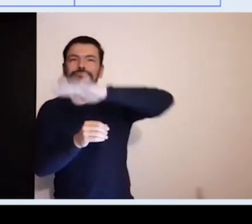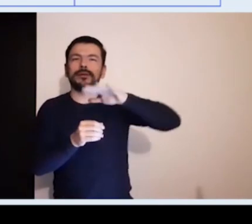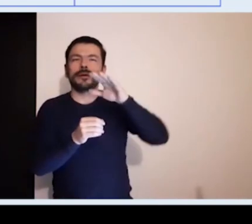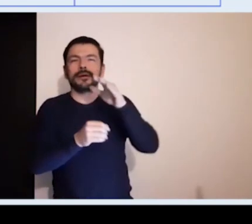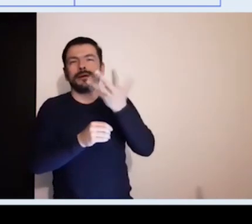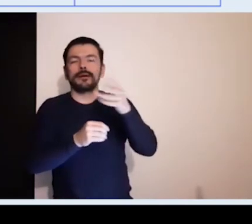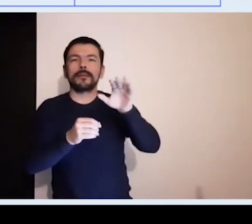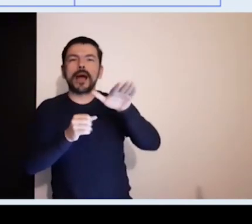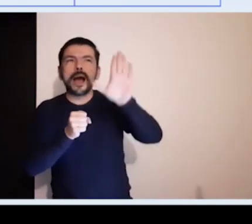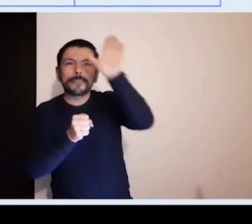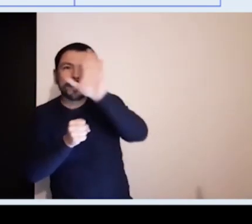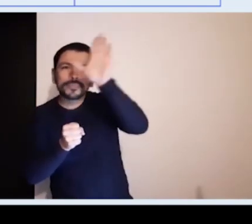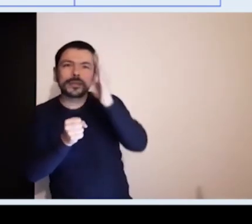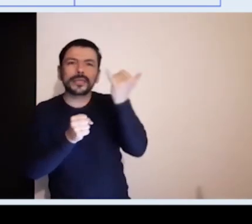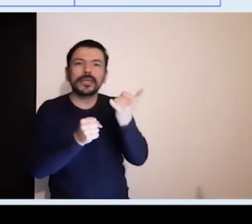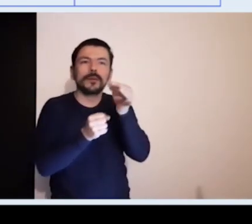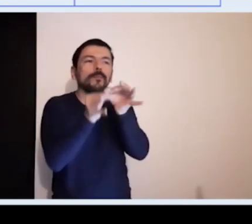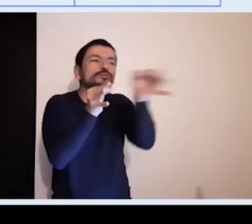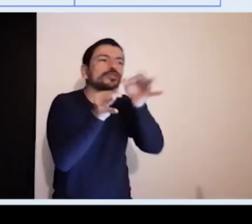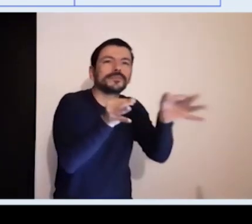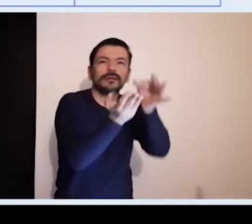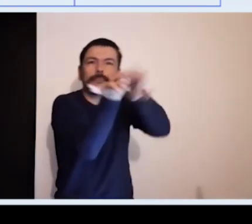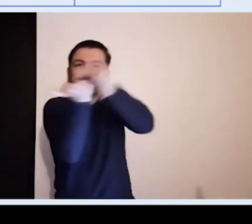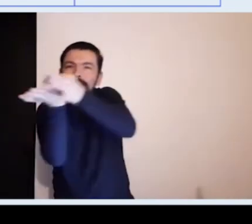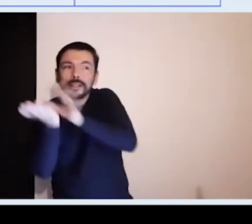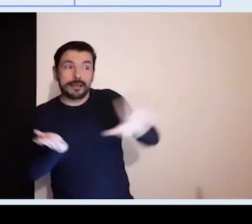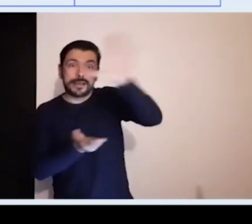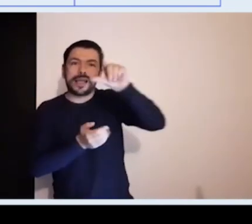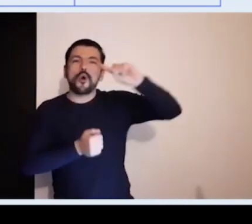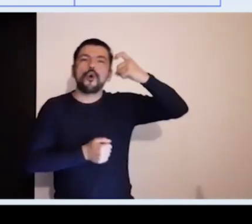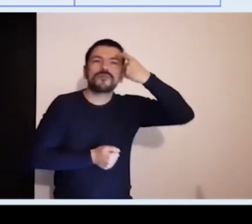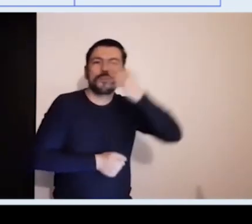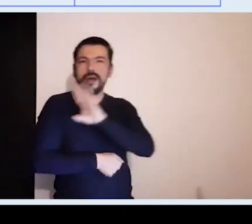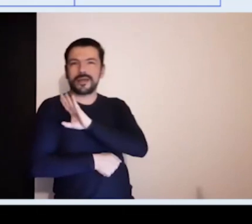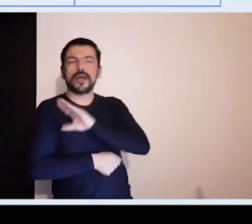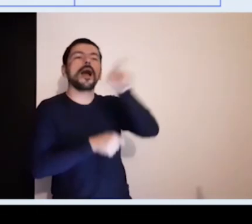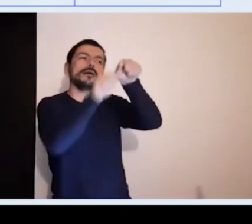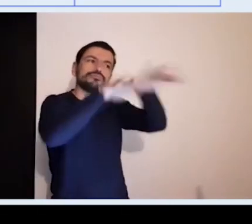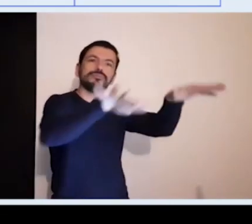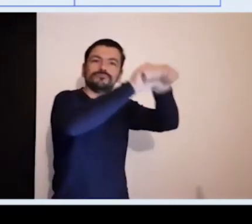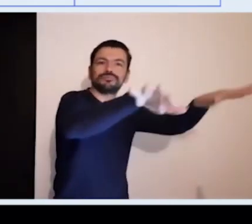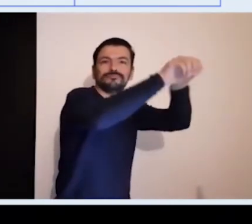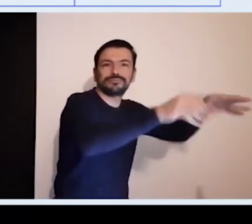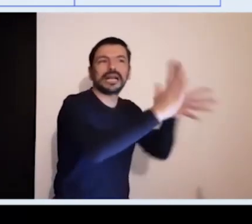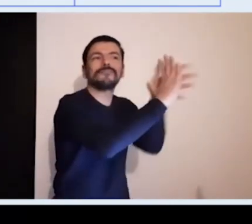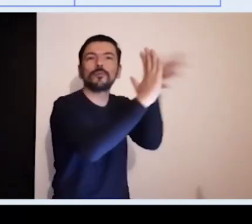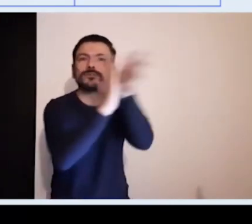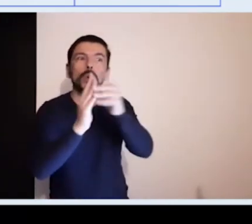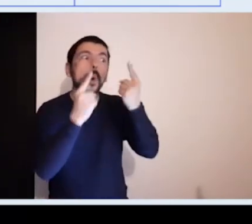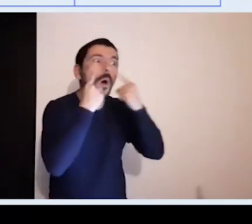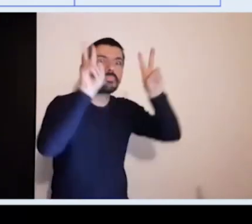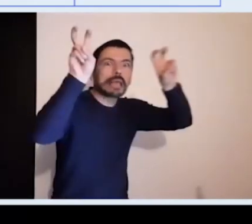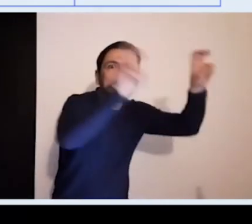actas de las reuniones en las cuales tomamos decisiones. Esta difusión se hace a nivel nacional y busca que esta información